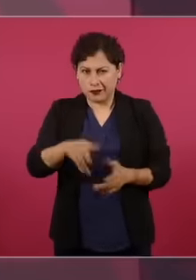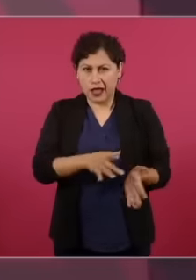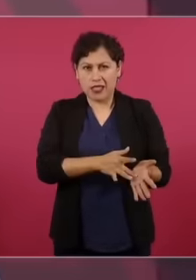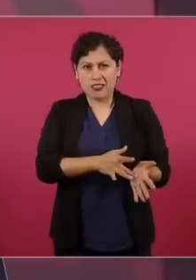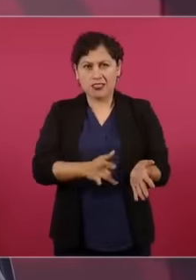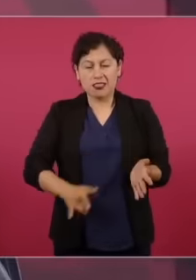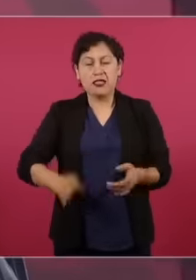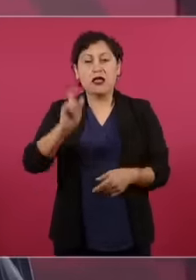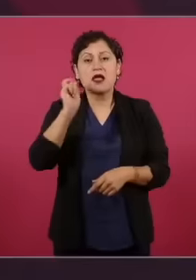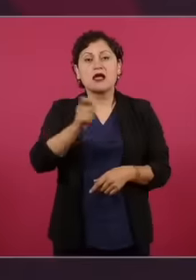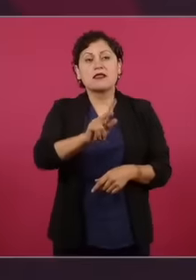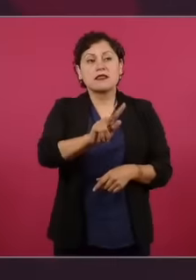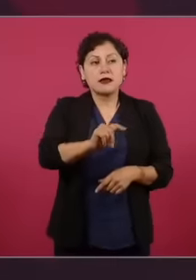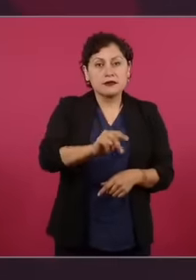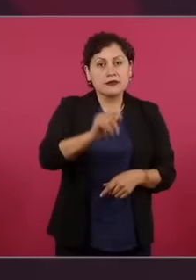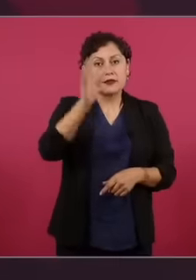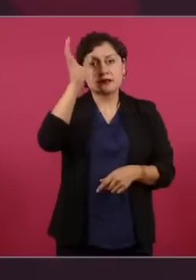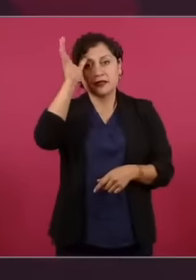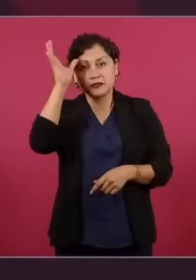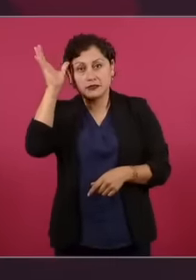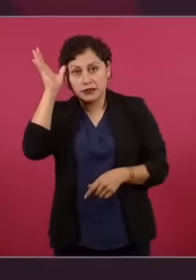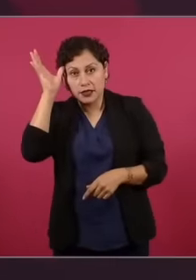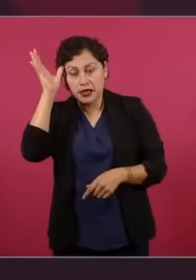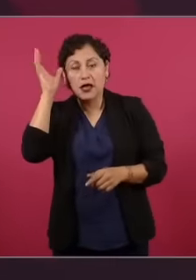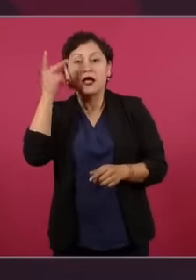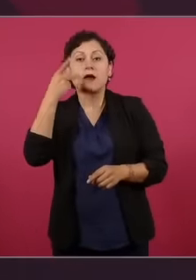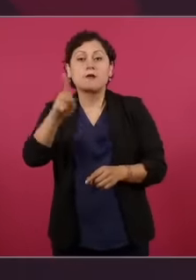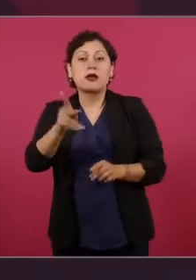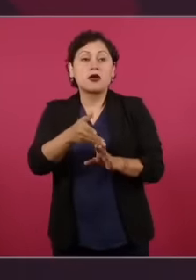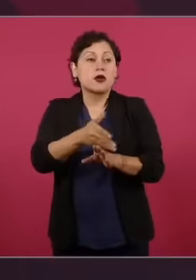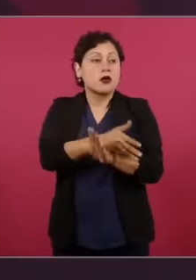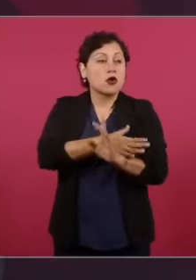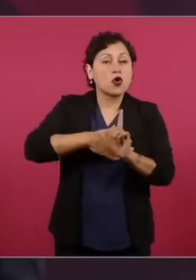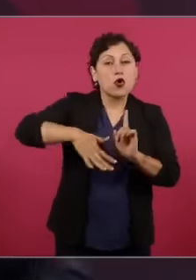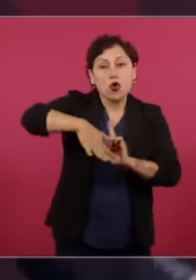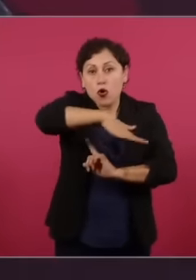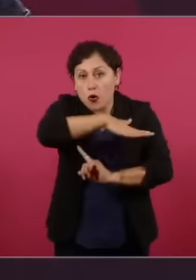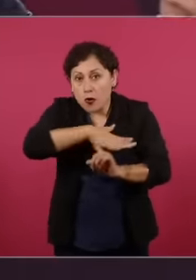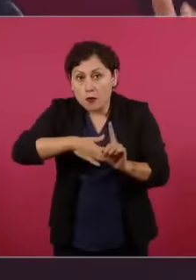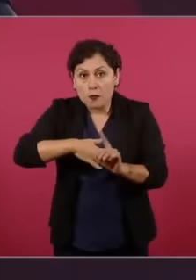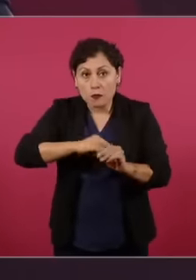No hay Este Información Entonces